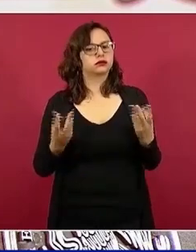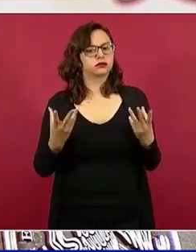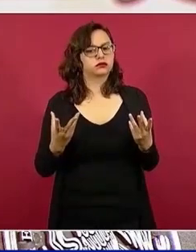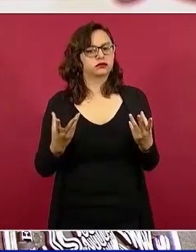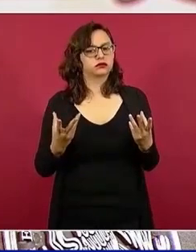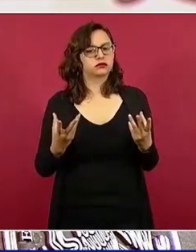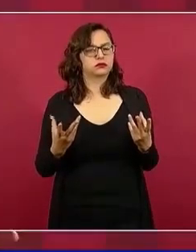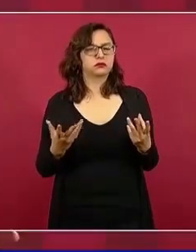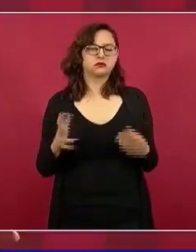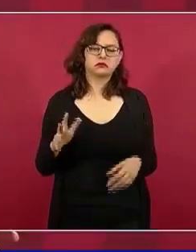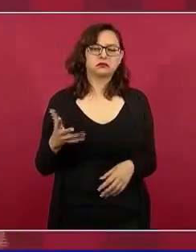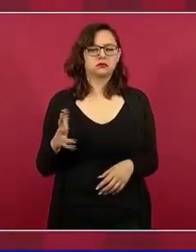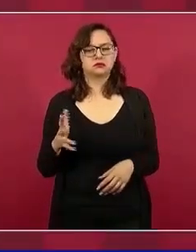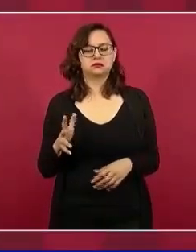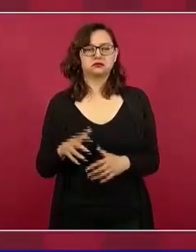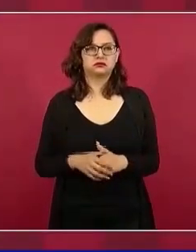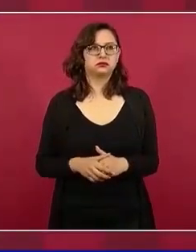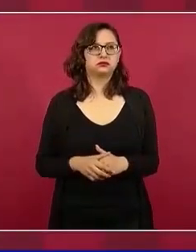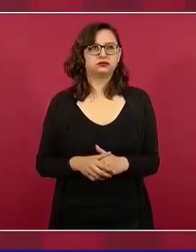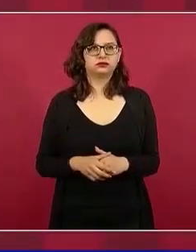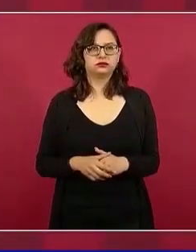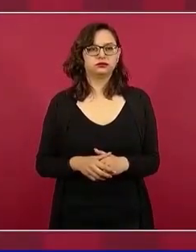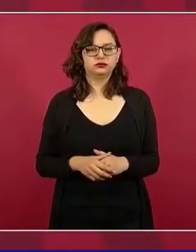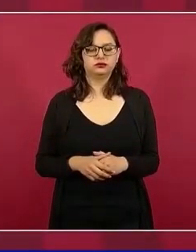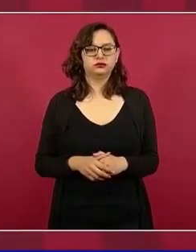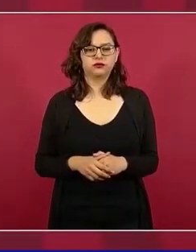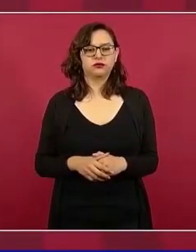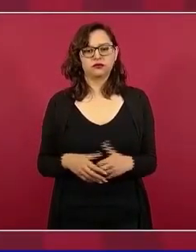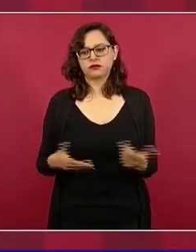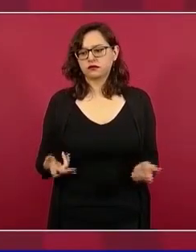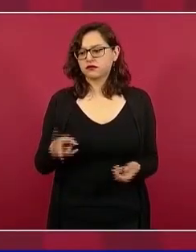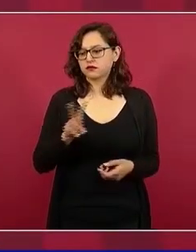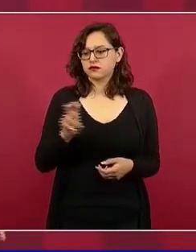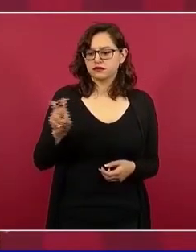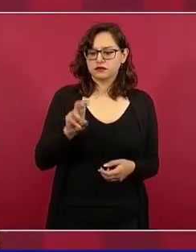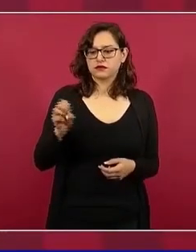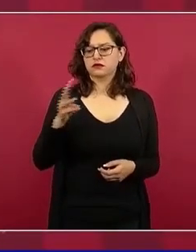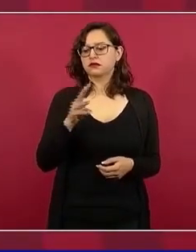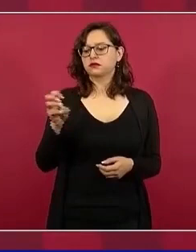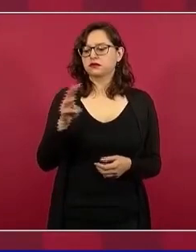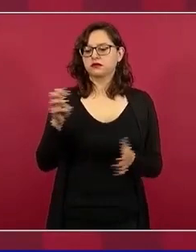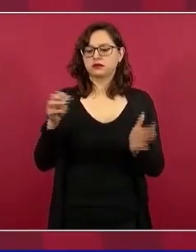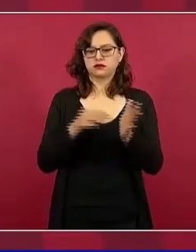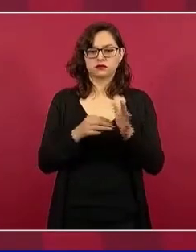sí, como unos 200, 300 mil,